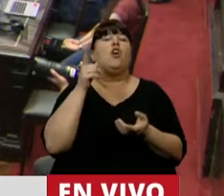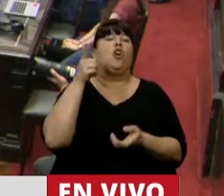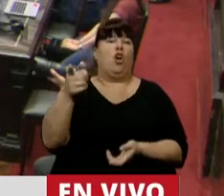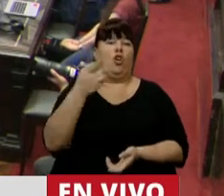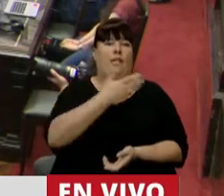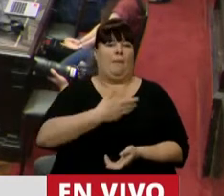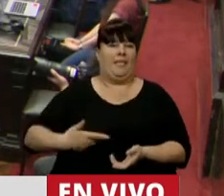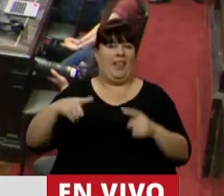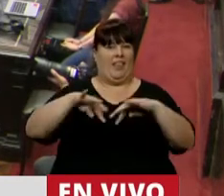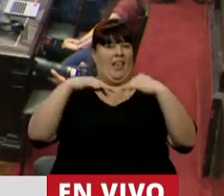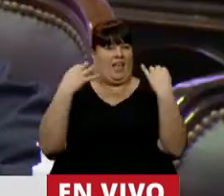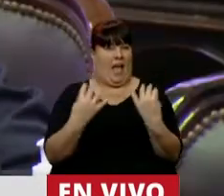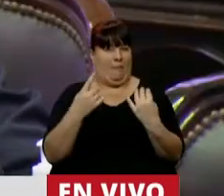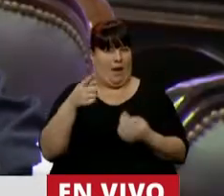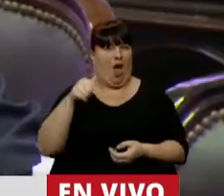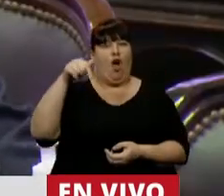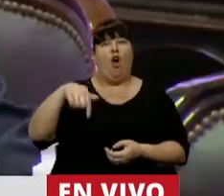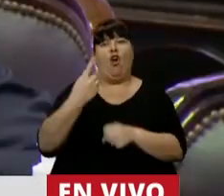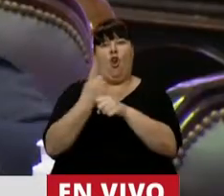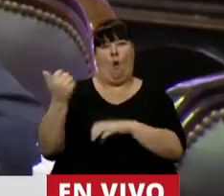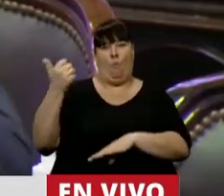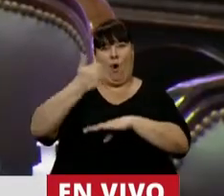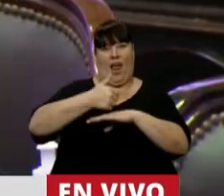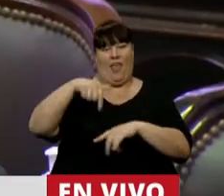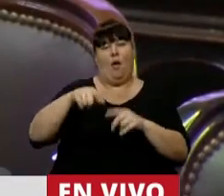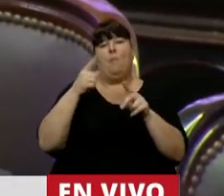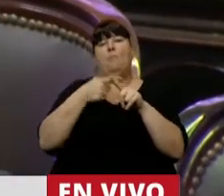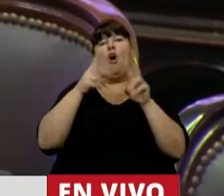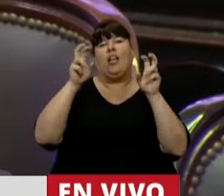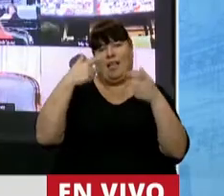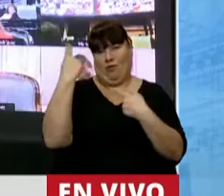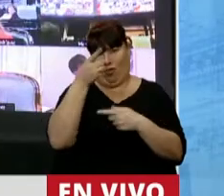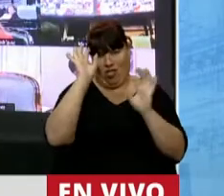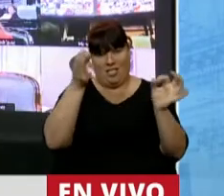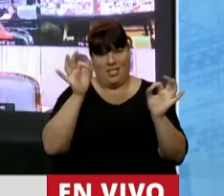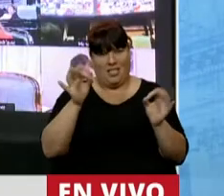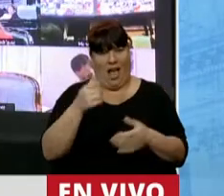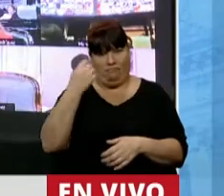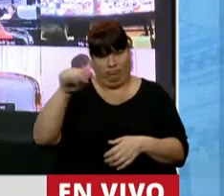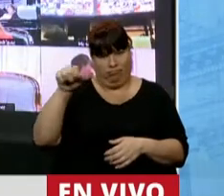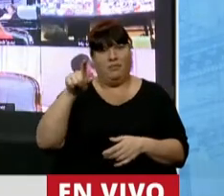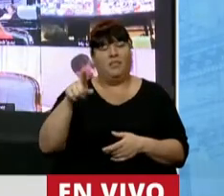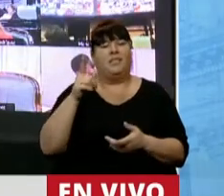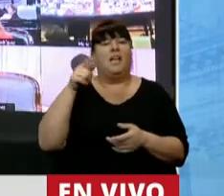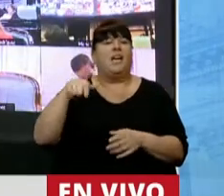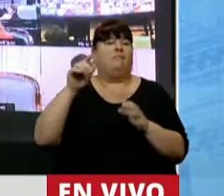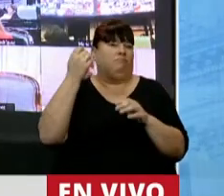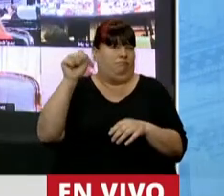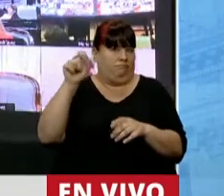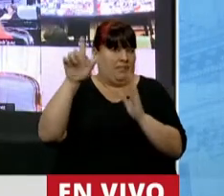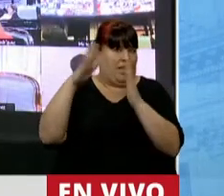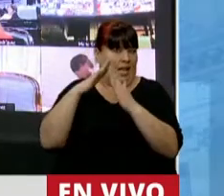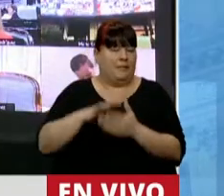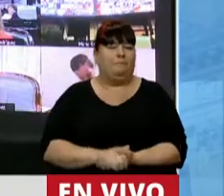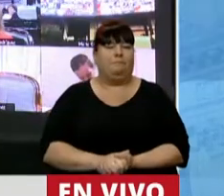el Presidente de la Cámara que hoy no puede estar por motivos de público conocimiento y se encuentra ausente.